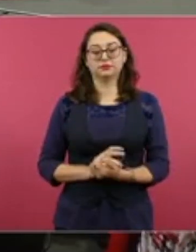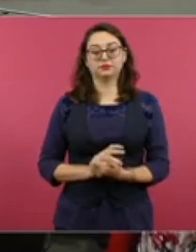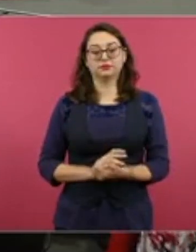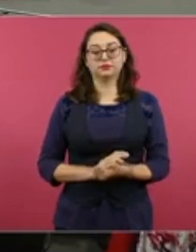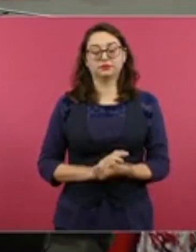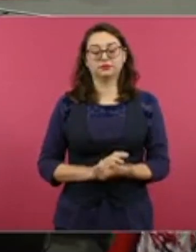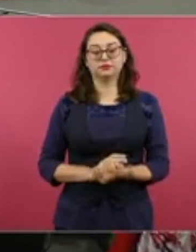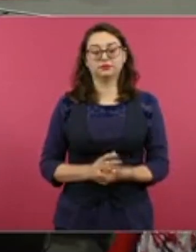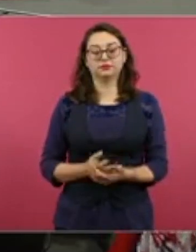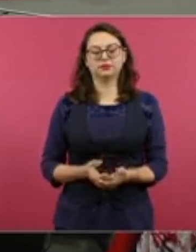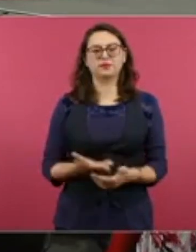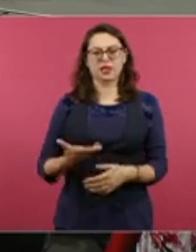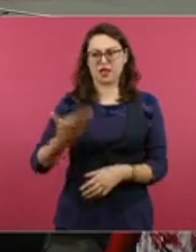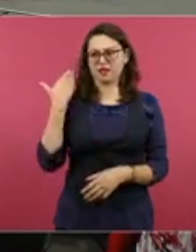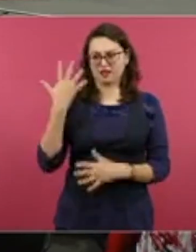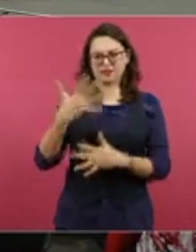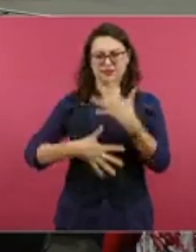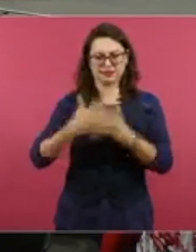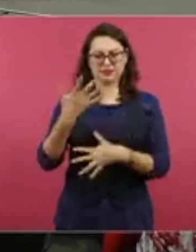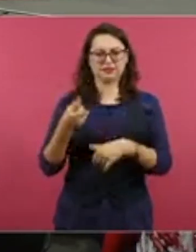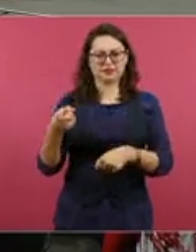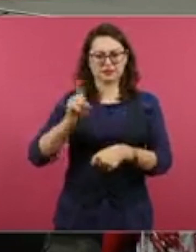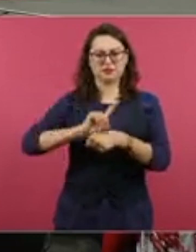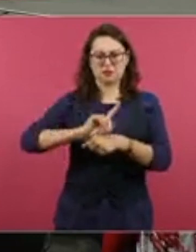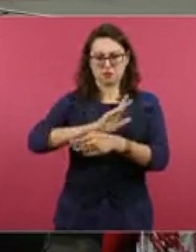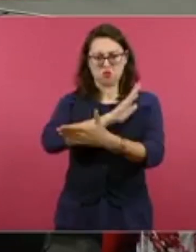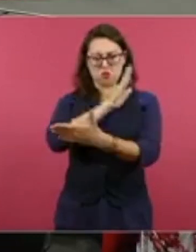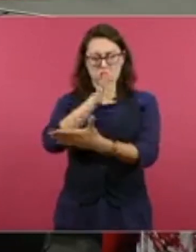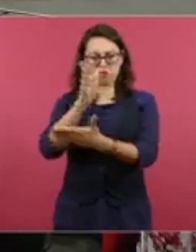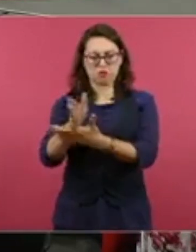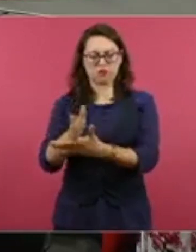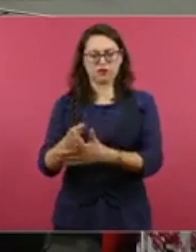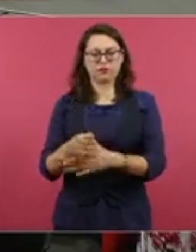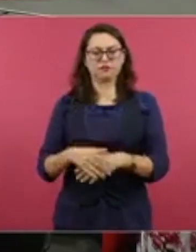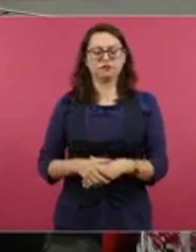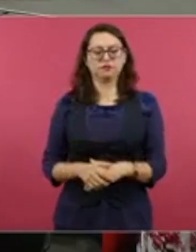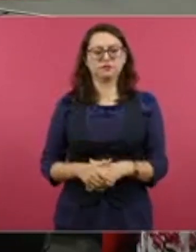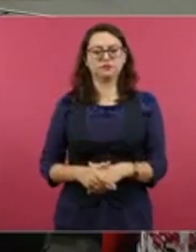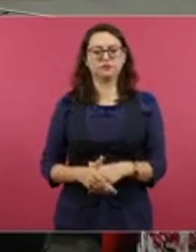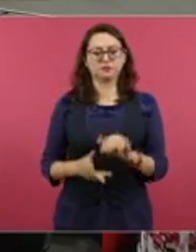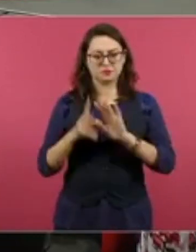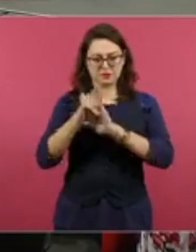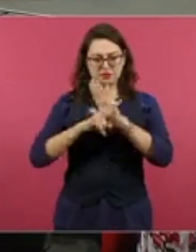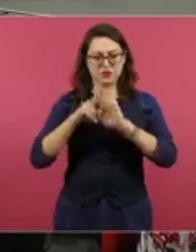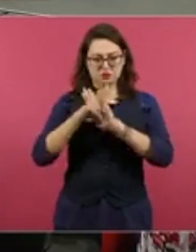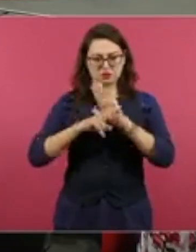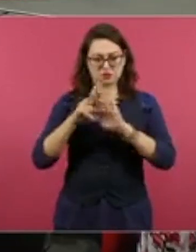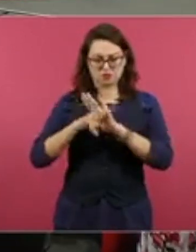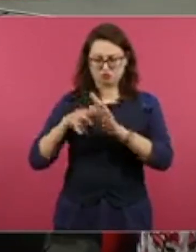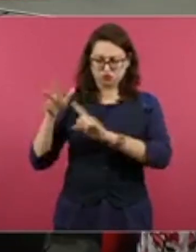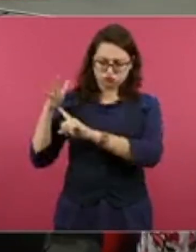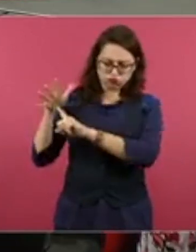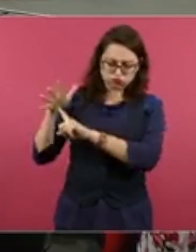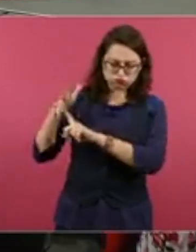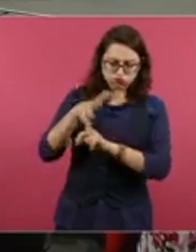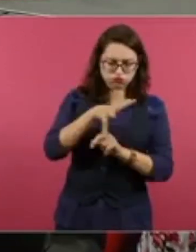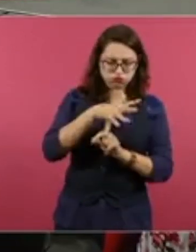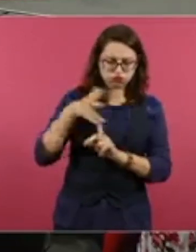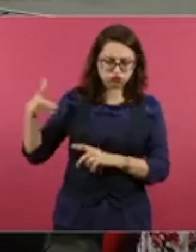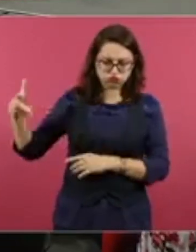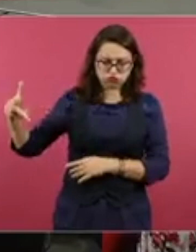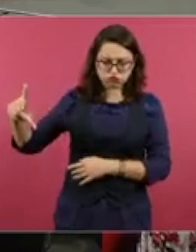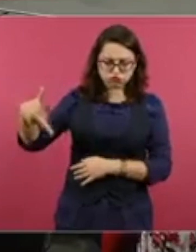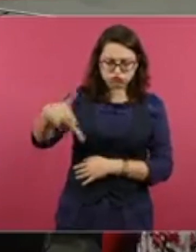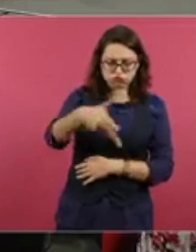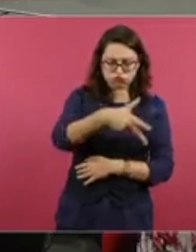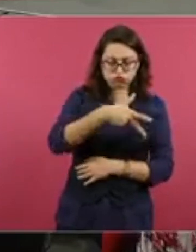Hace 15 días fui y en mi video sobrevolamos. Van a